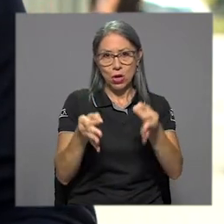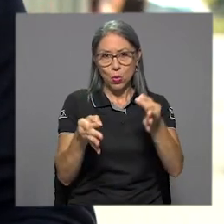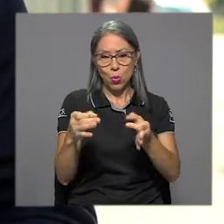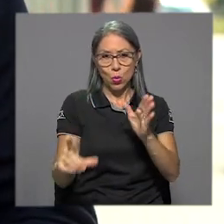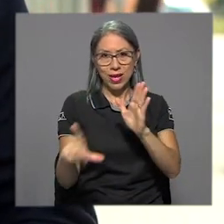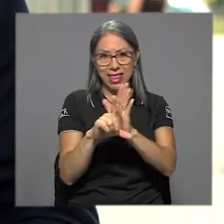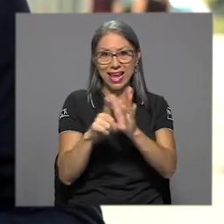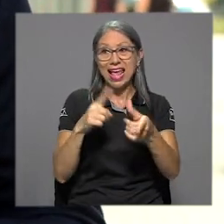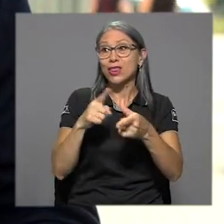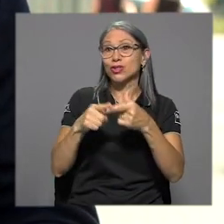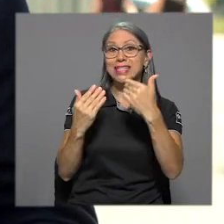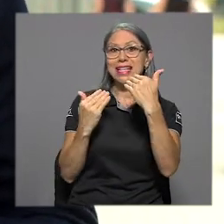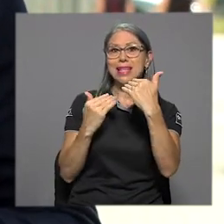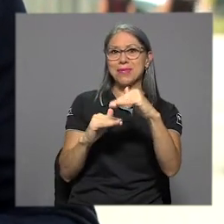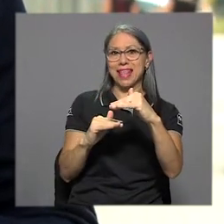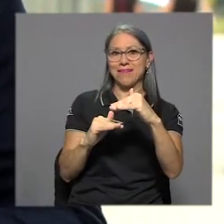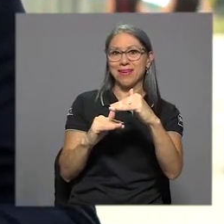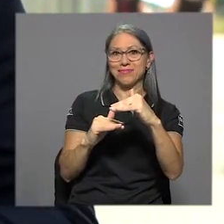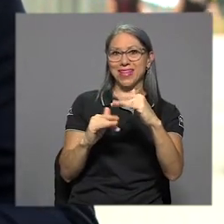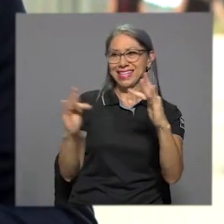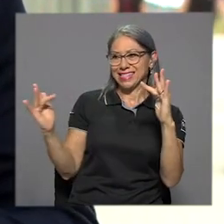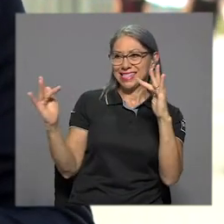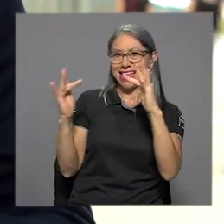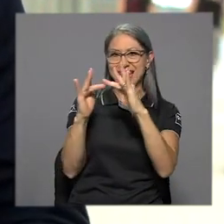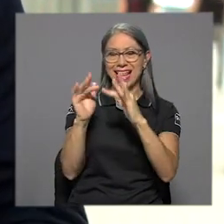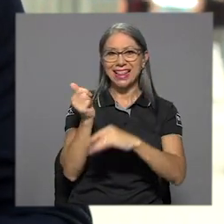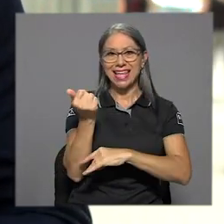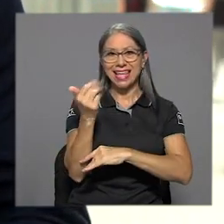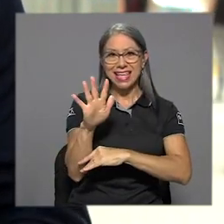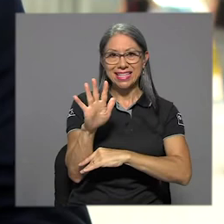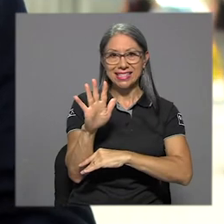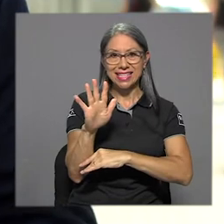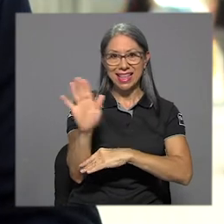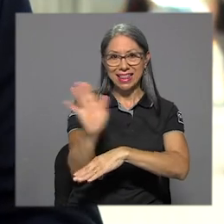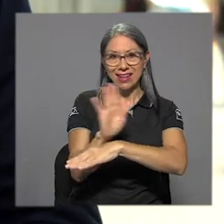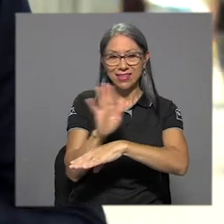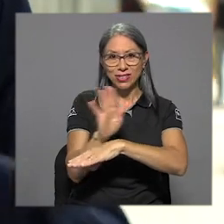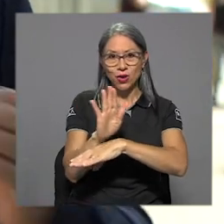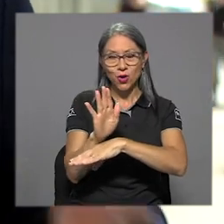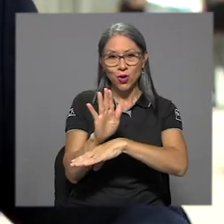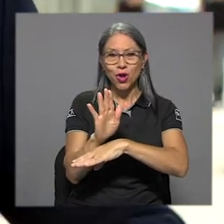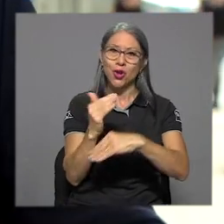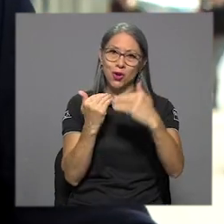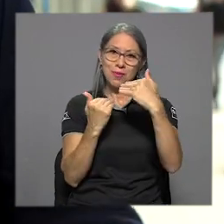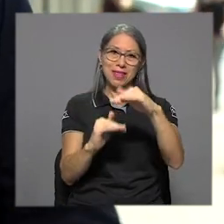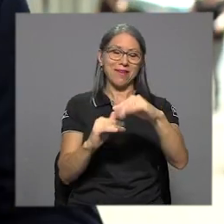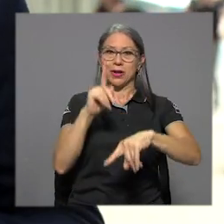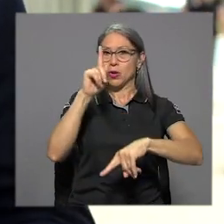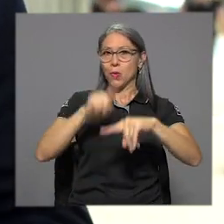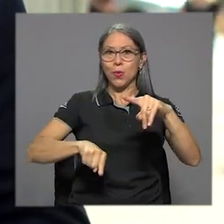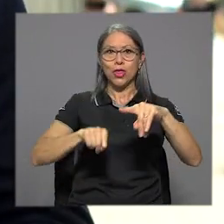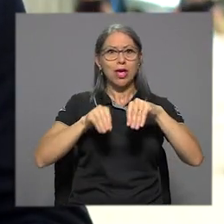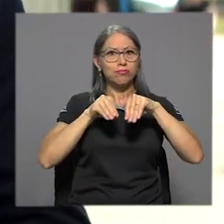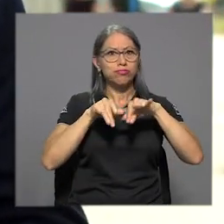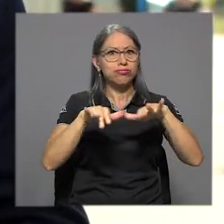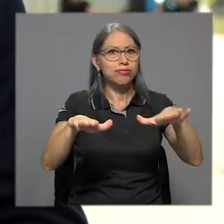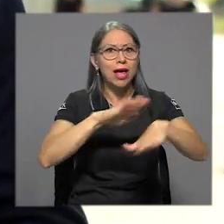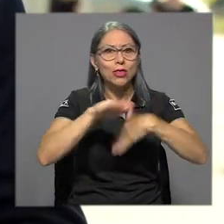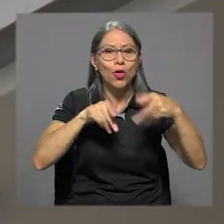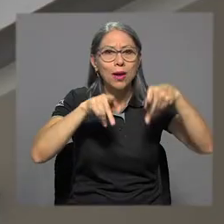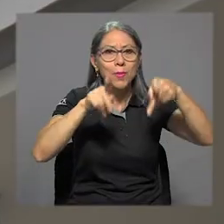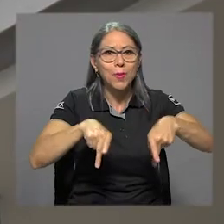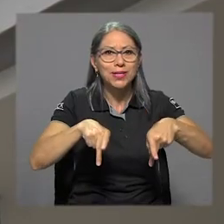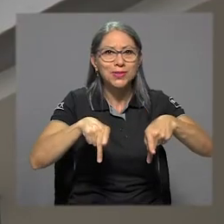posibilidades de que la frecuencia de 15 del sistema universitario de televisión llegara a toda la población fuera del área